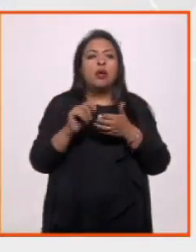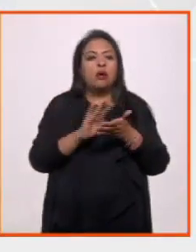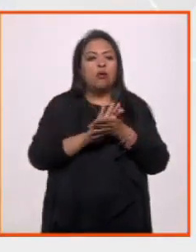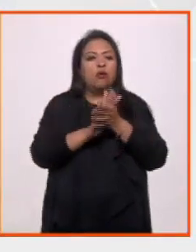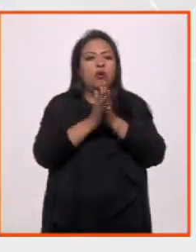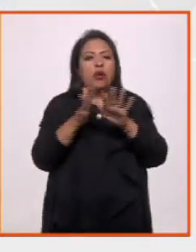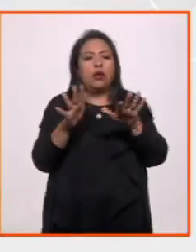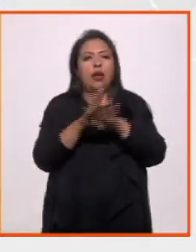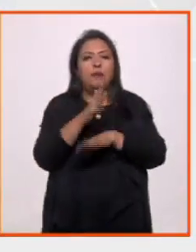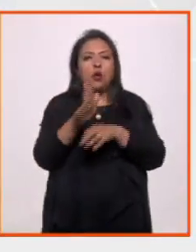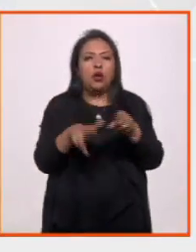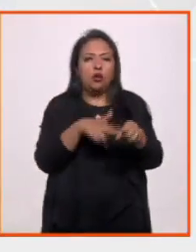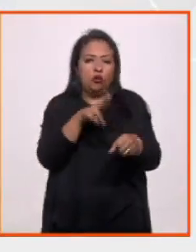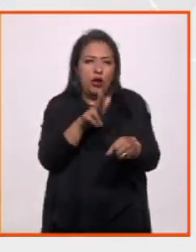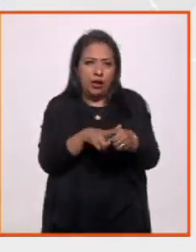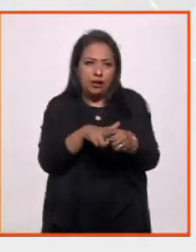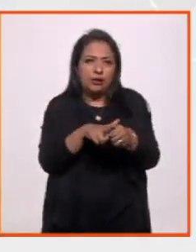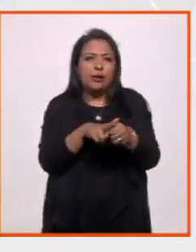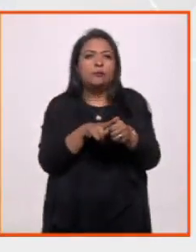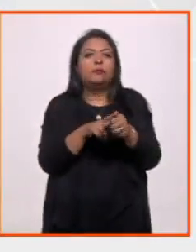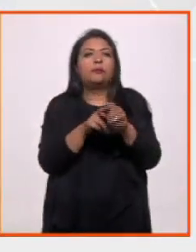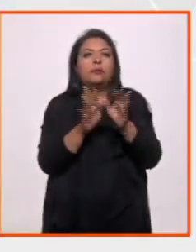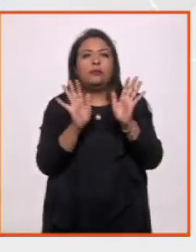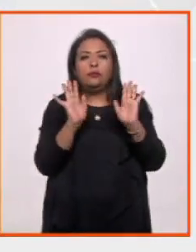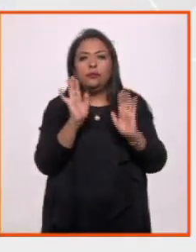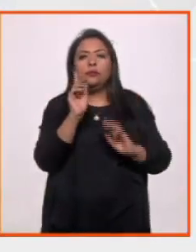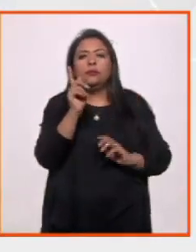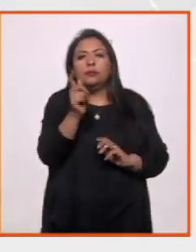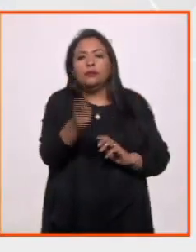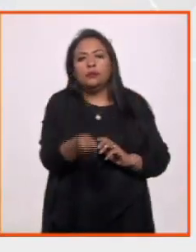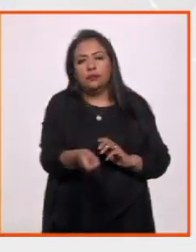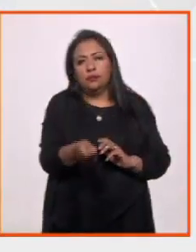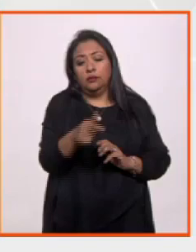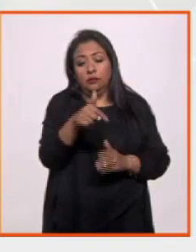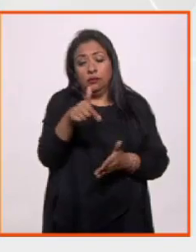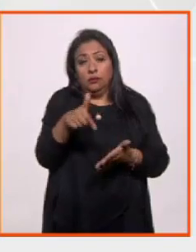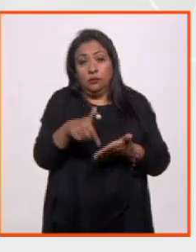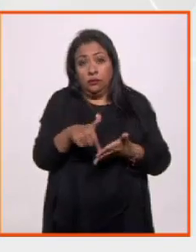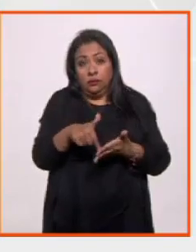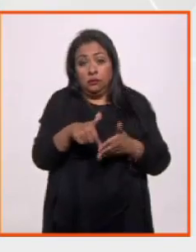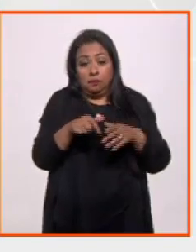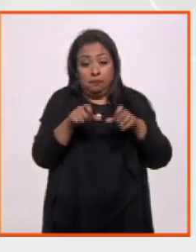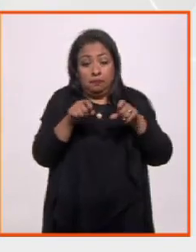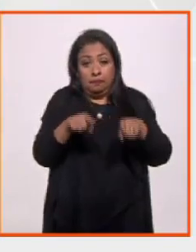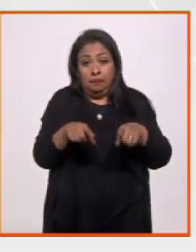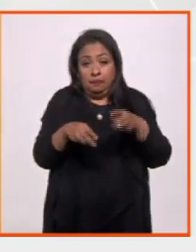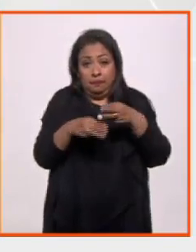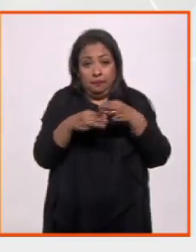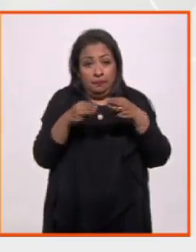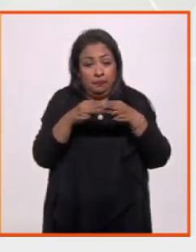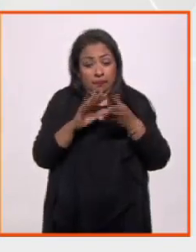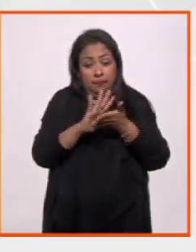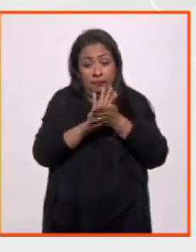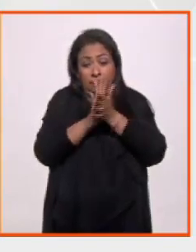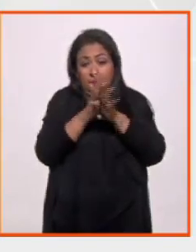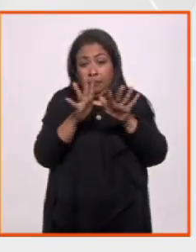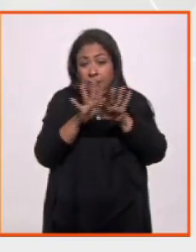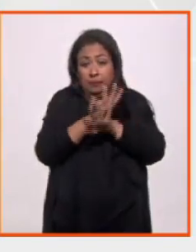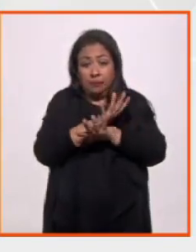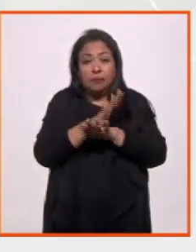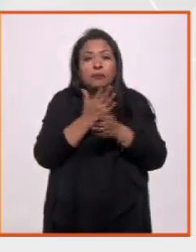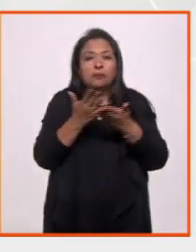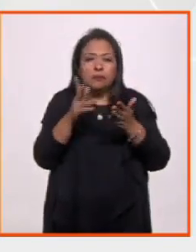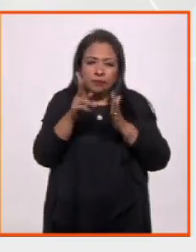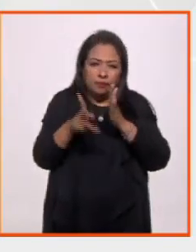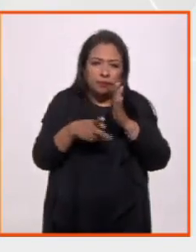transformar la naturaleza. Es decir, es un lugar donde la misma materia en su estado tan evolucionado, ahora